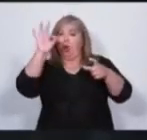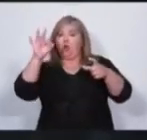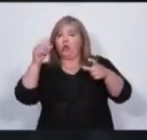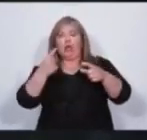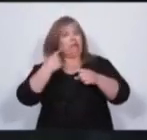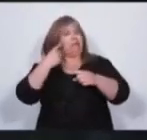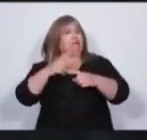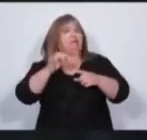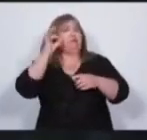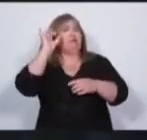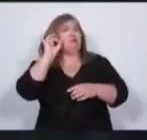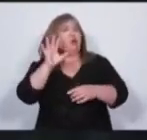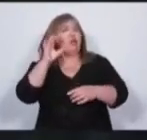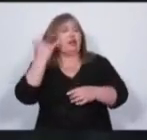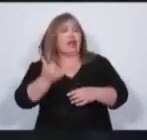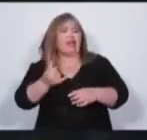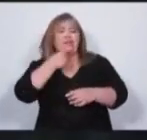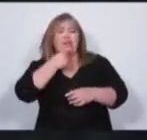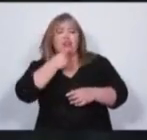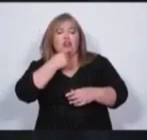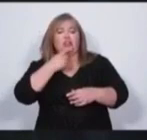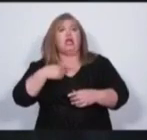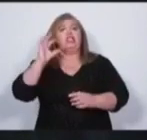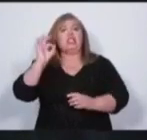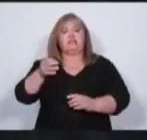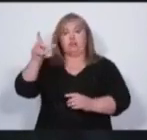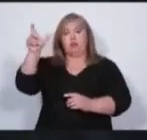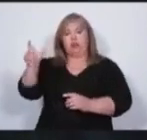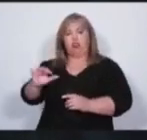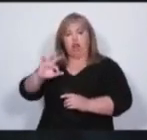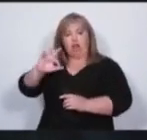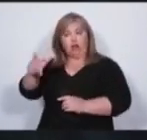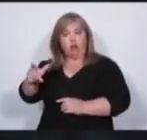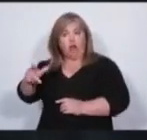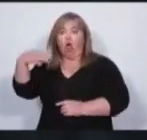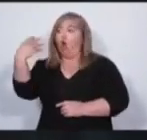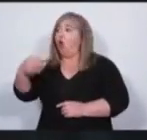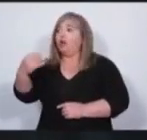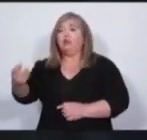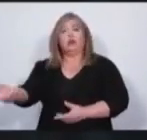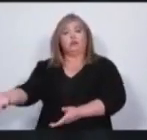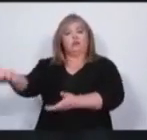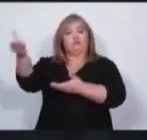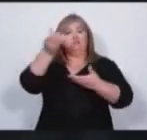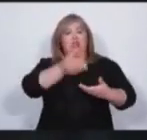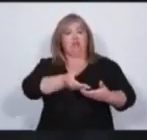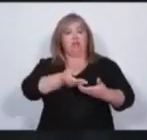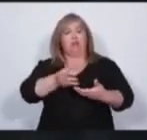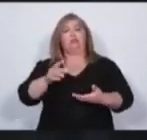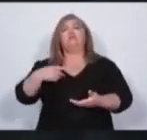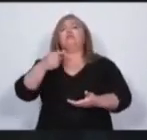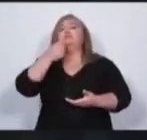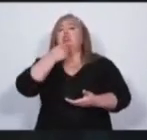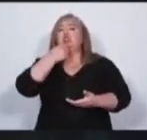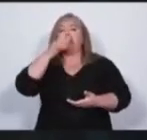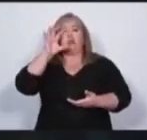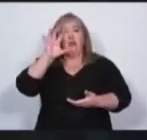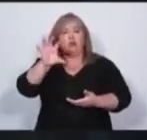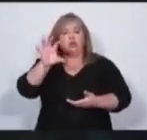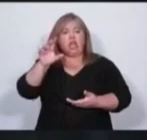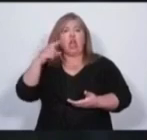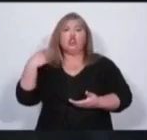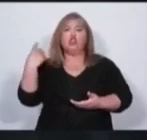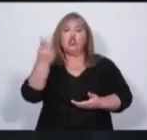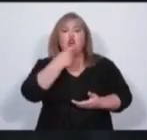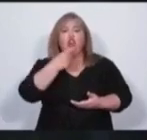dominio. O sea, que el que roba tiene que devolverlo. Es la provincia que todos queremos seguir cuidando.